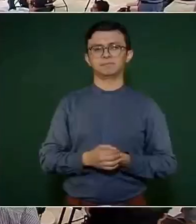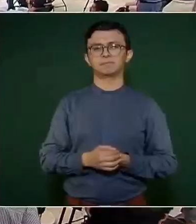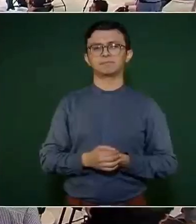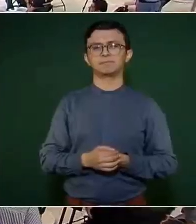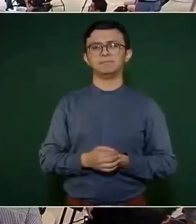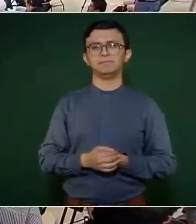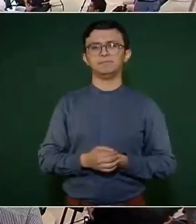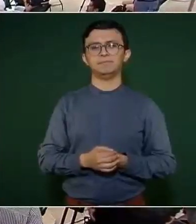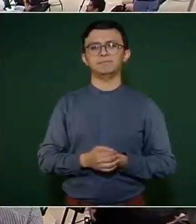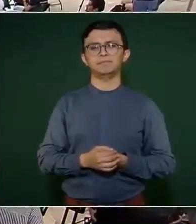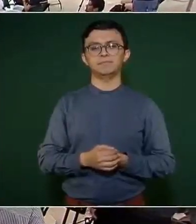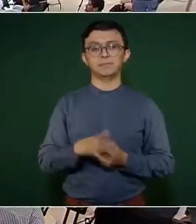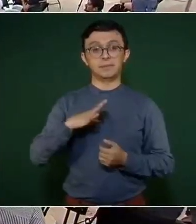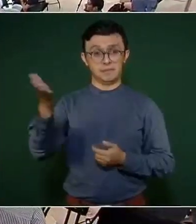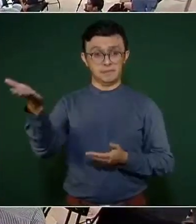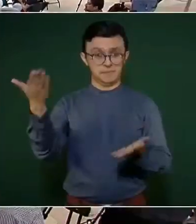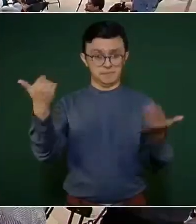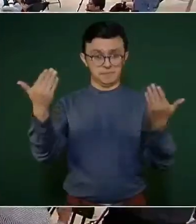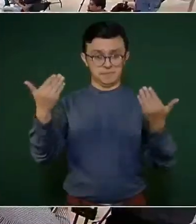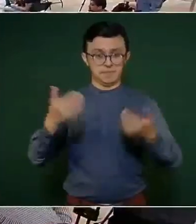A ver, véngase, véngase.